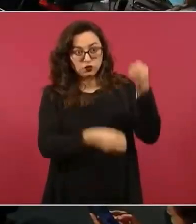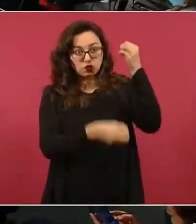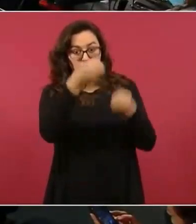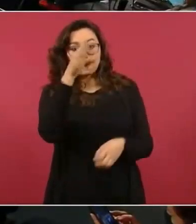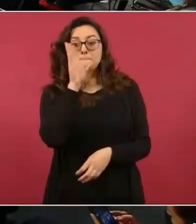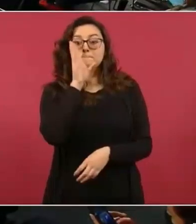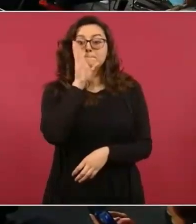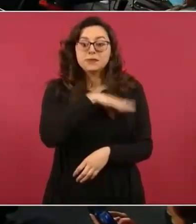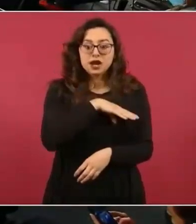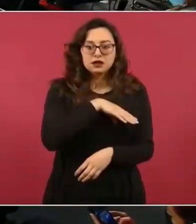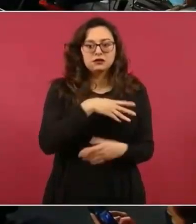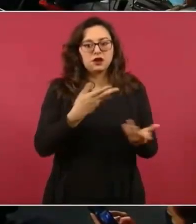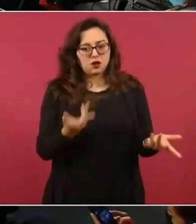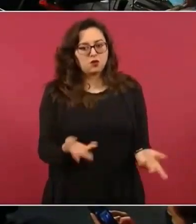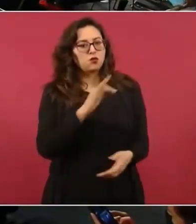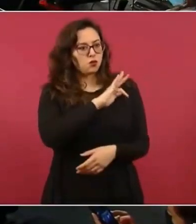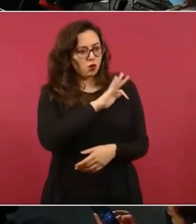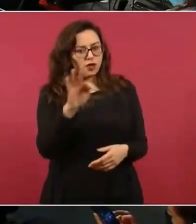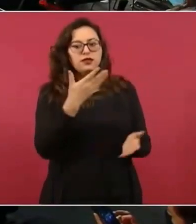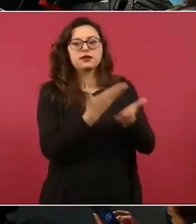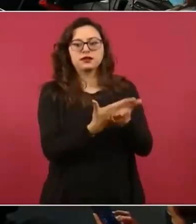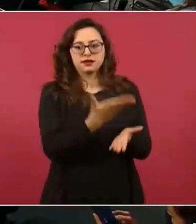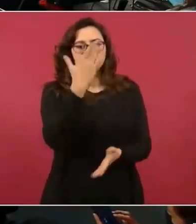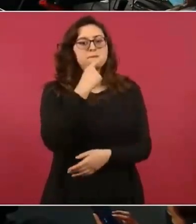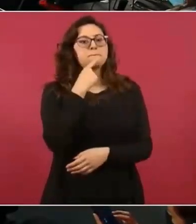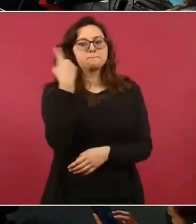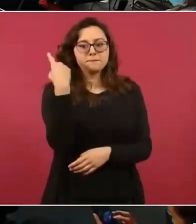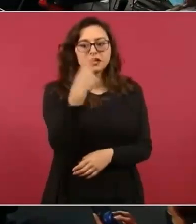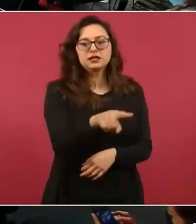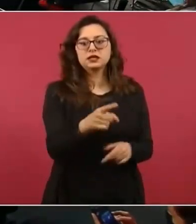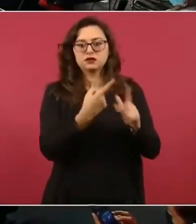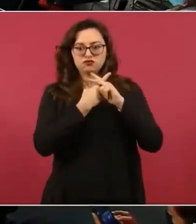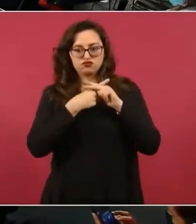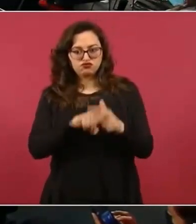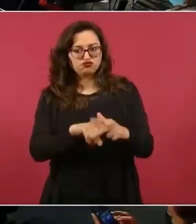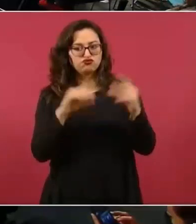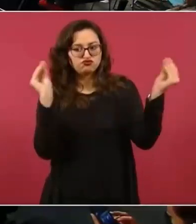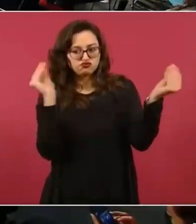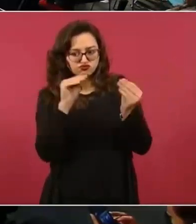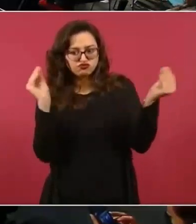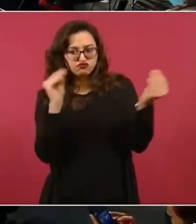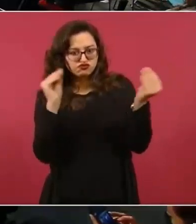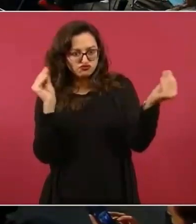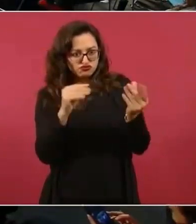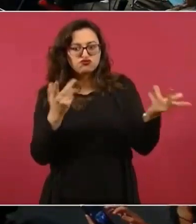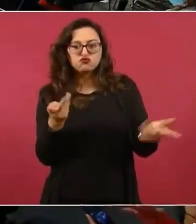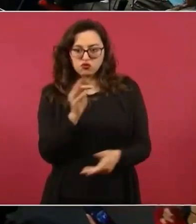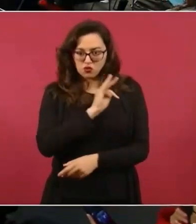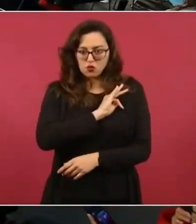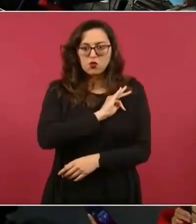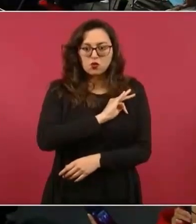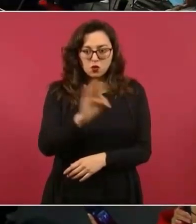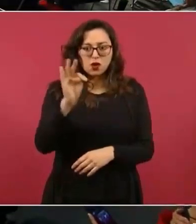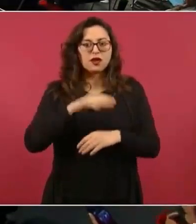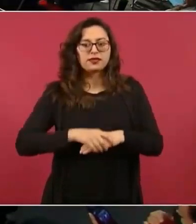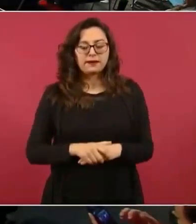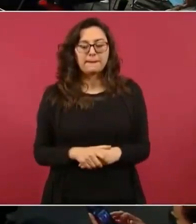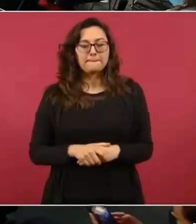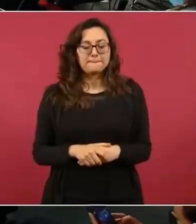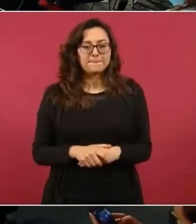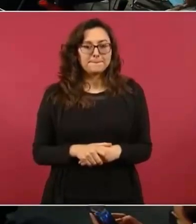que sería muy